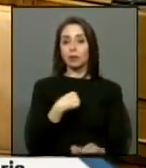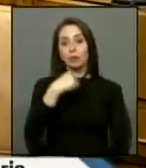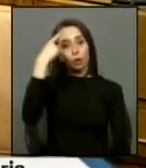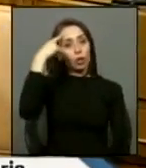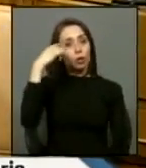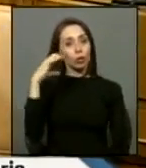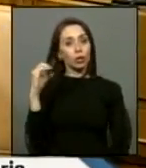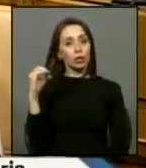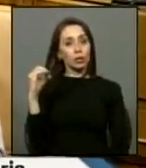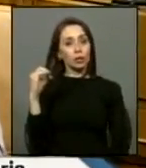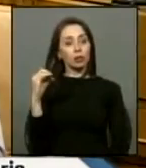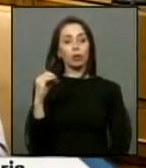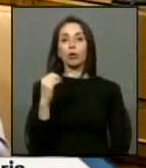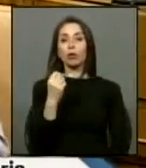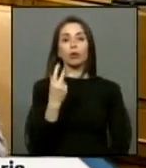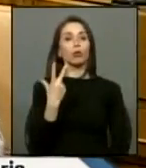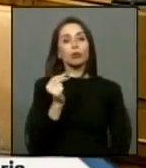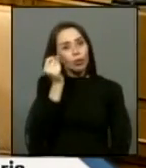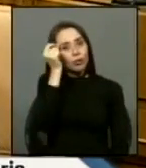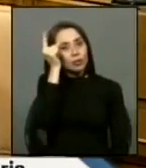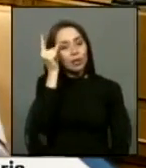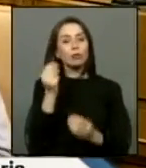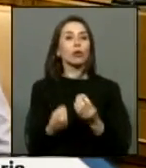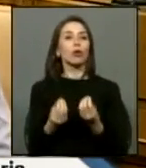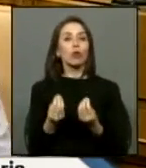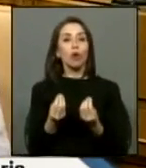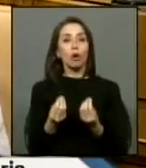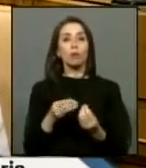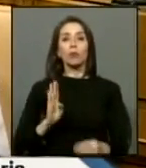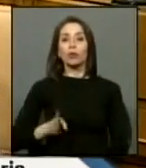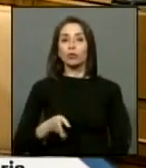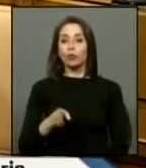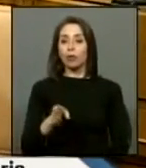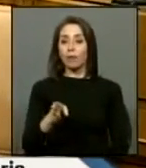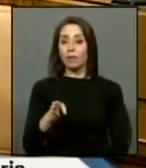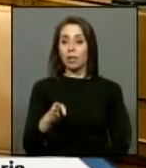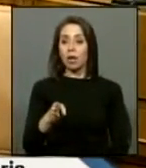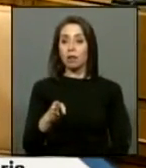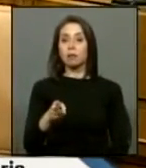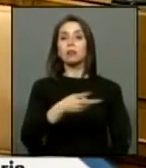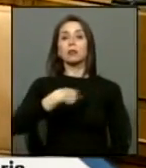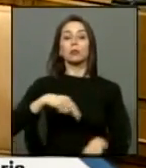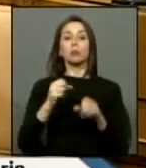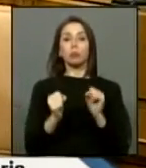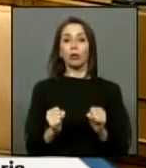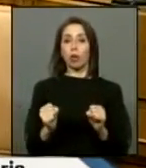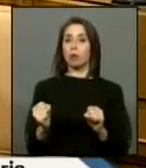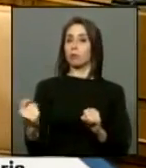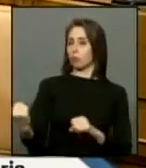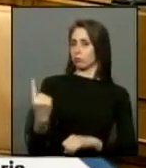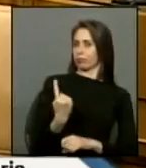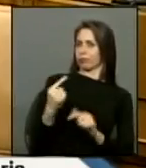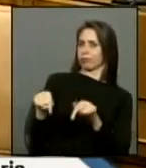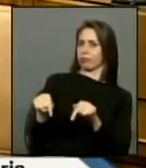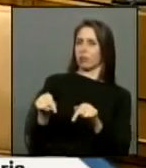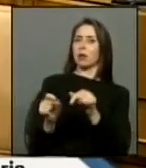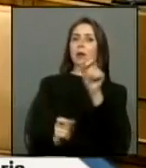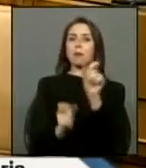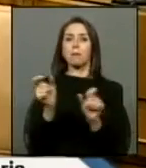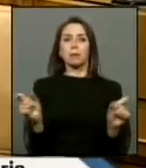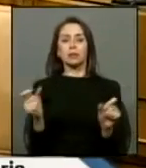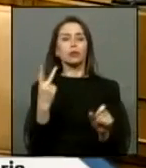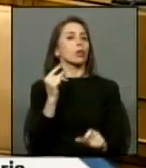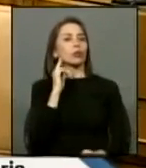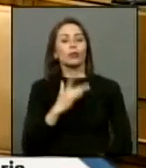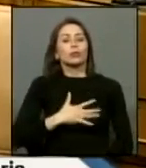que no entiendo cómo todavía podamos tener entre nosotros personas que no